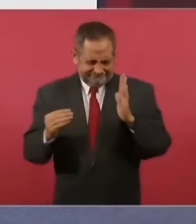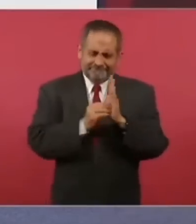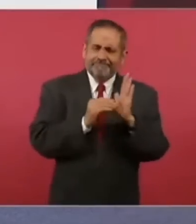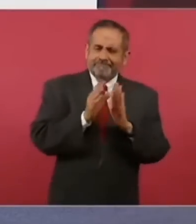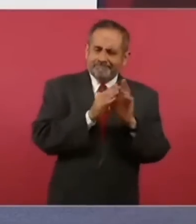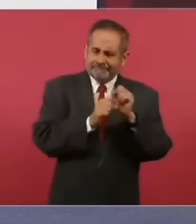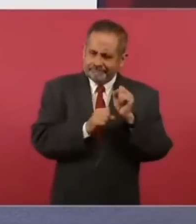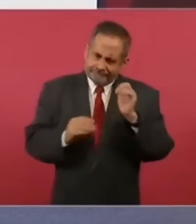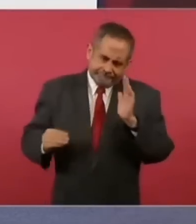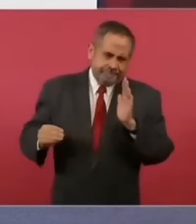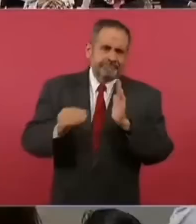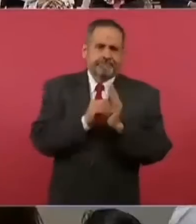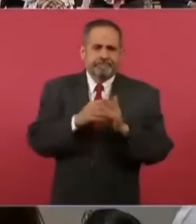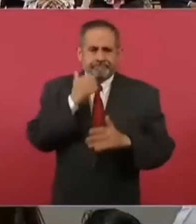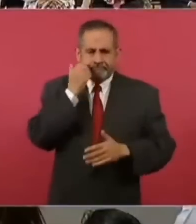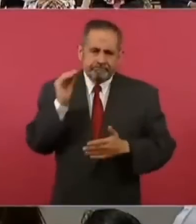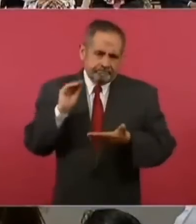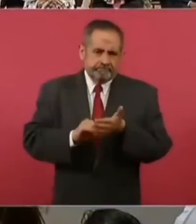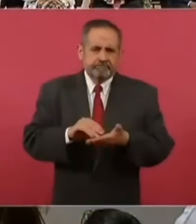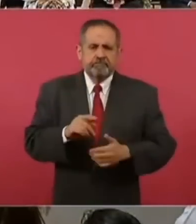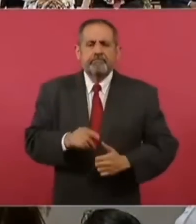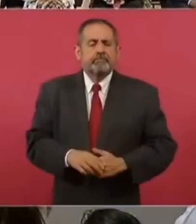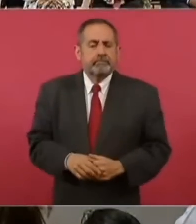la constitución